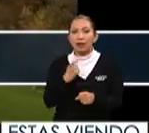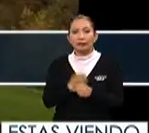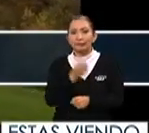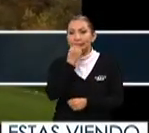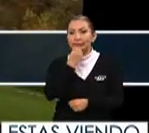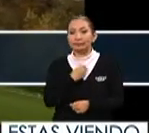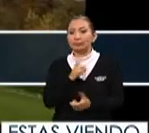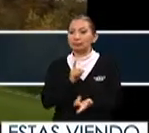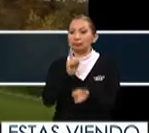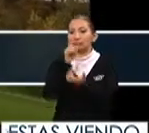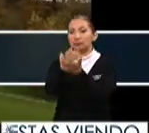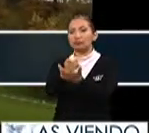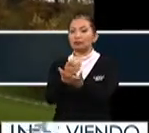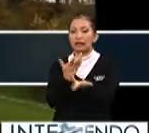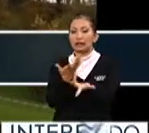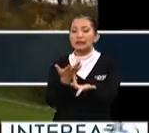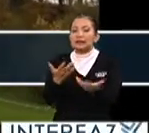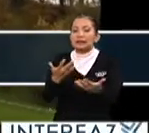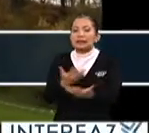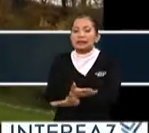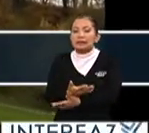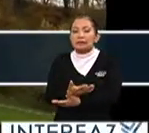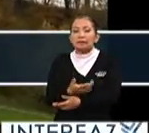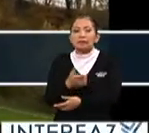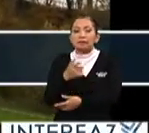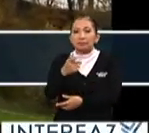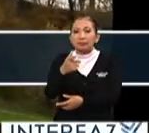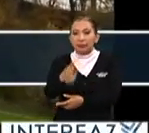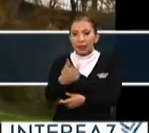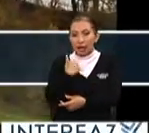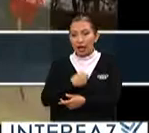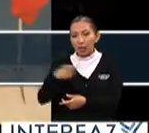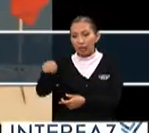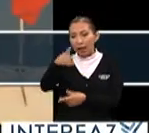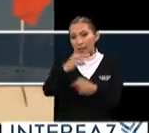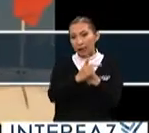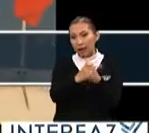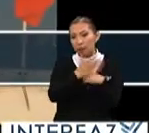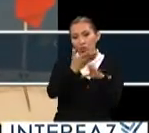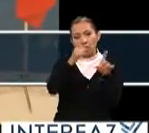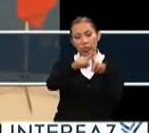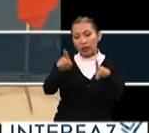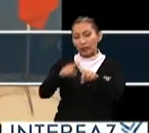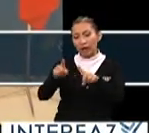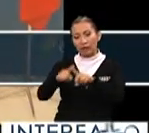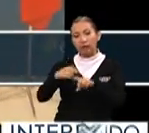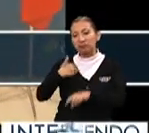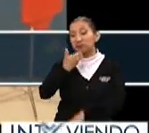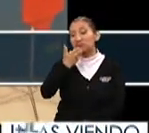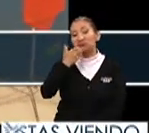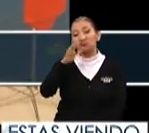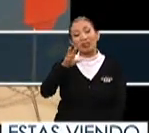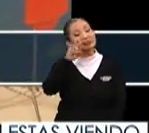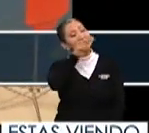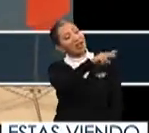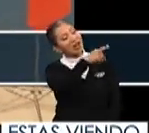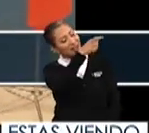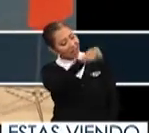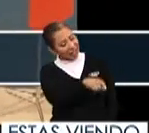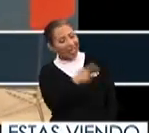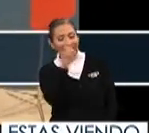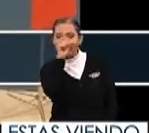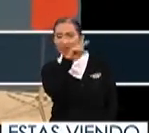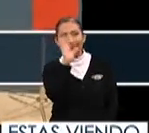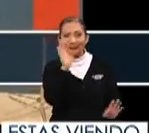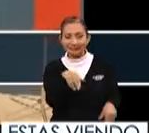lo que tú tienes que chocar y Canadá es un país como muy diverso entonces ya están muy acostumbrados a esas pequeñas